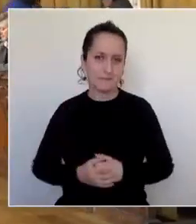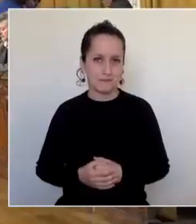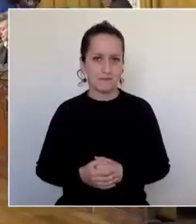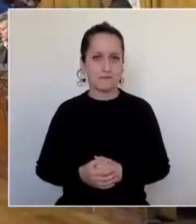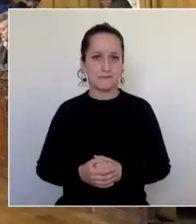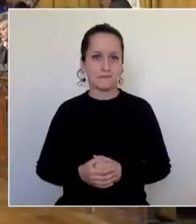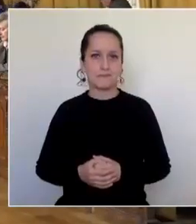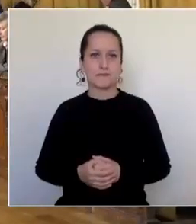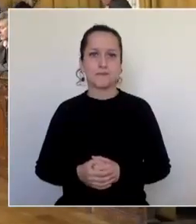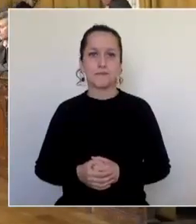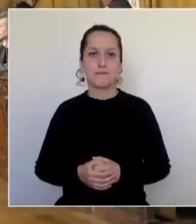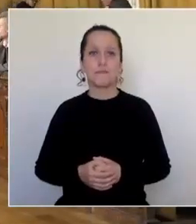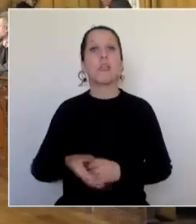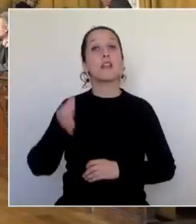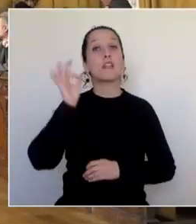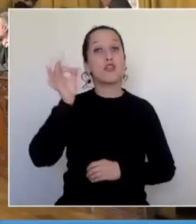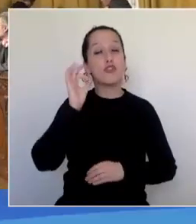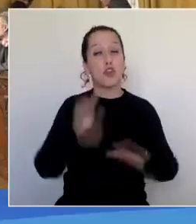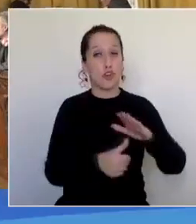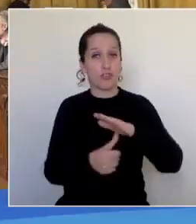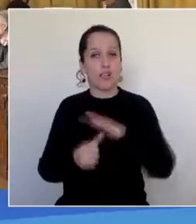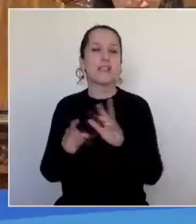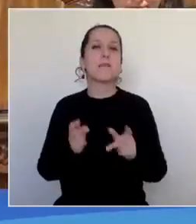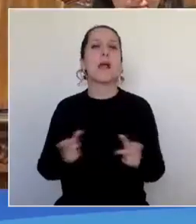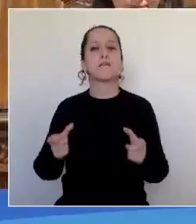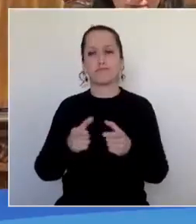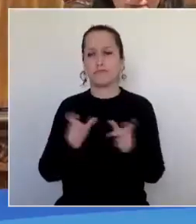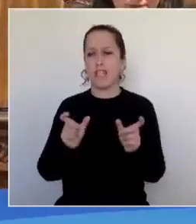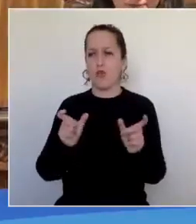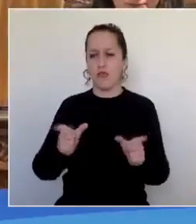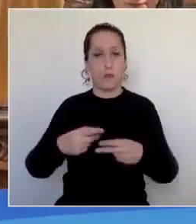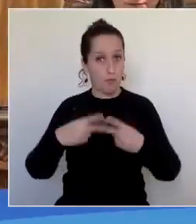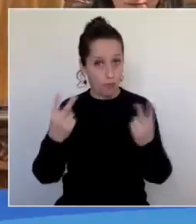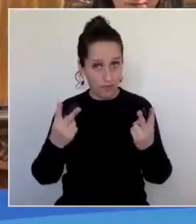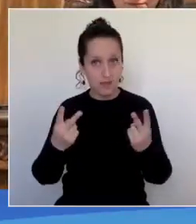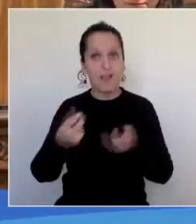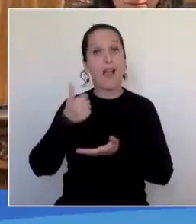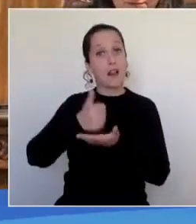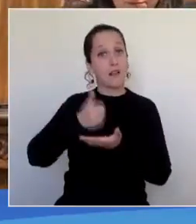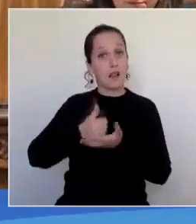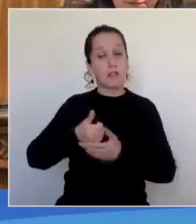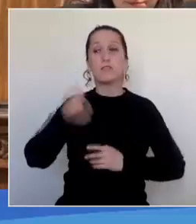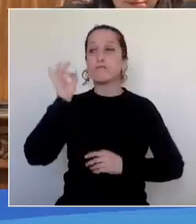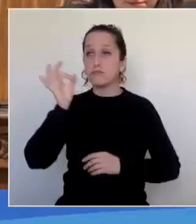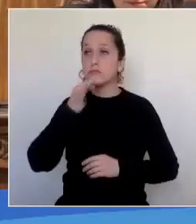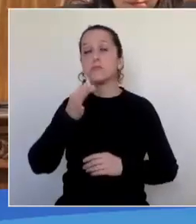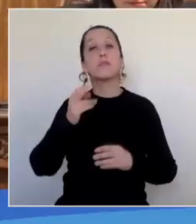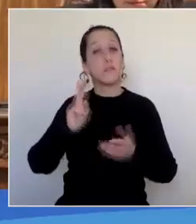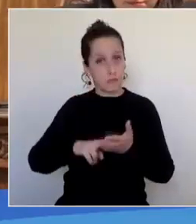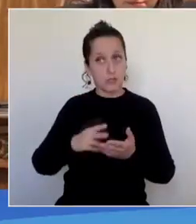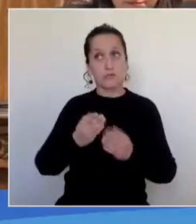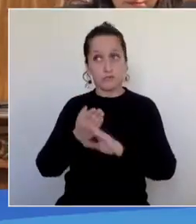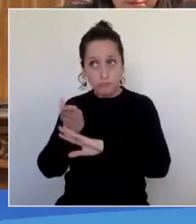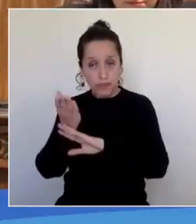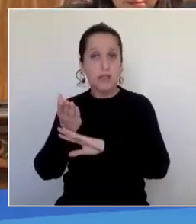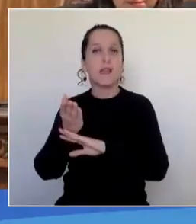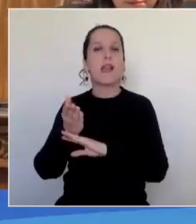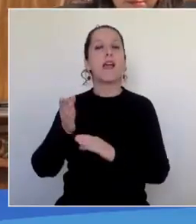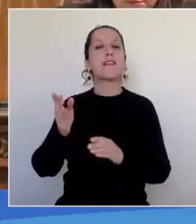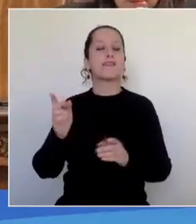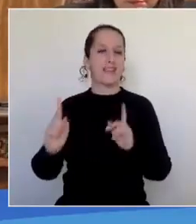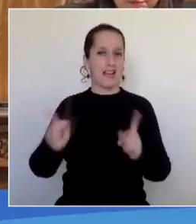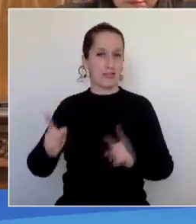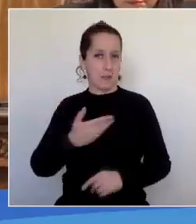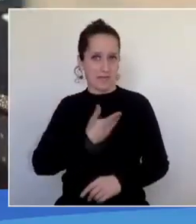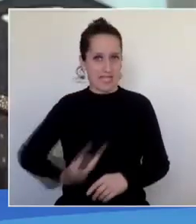En una nueva sesión de Consejo Comunal de Seguridad Pública, el alcalde Álvaro Ortiz Vera oficializó la solicitud que realizará la Delegación